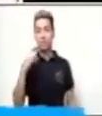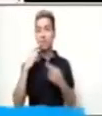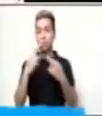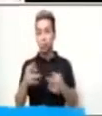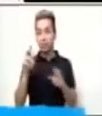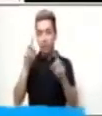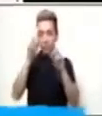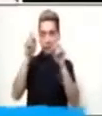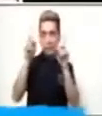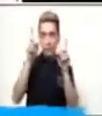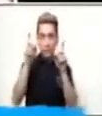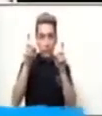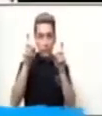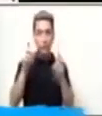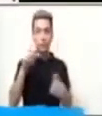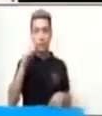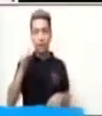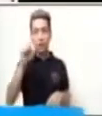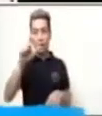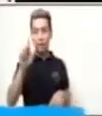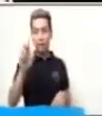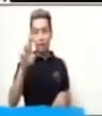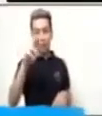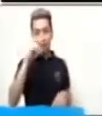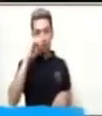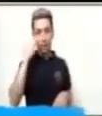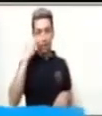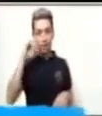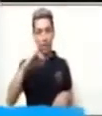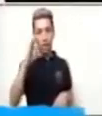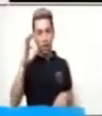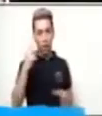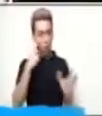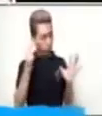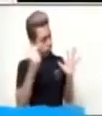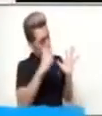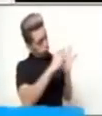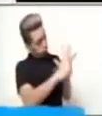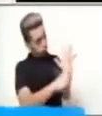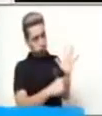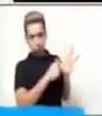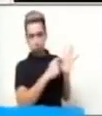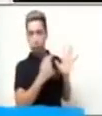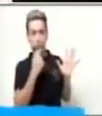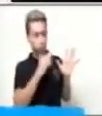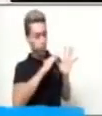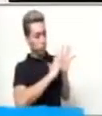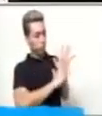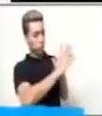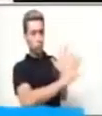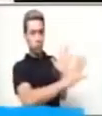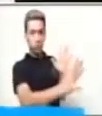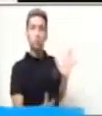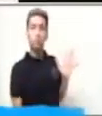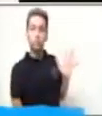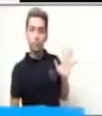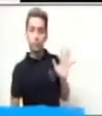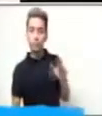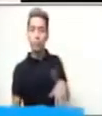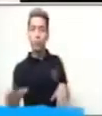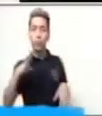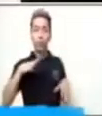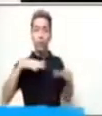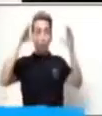basándome en las características y lo que puedo observar en el paisaje. Tengo